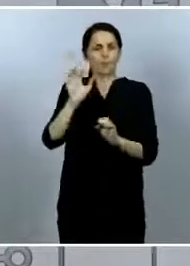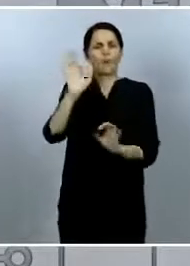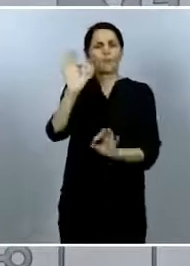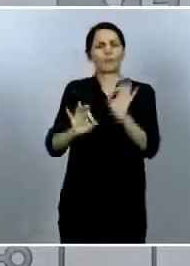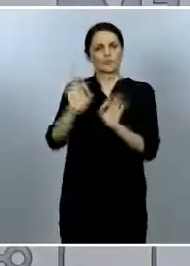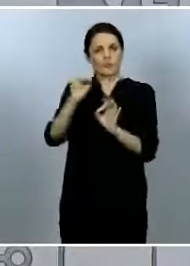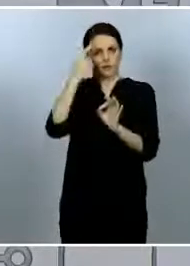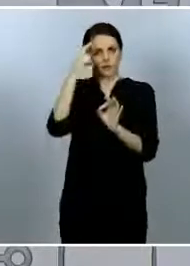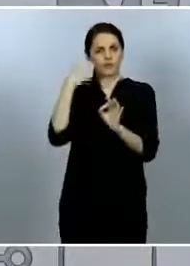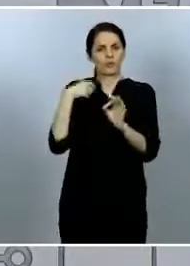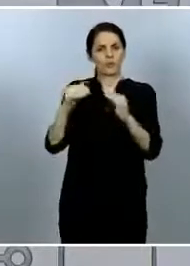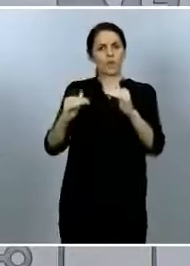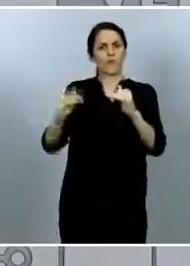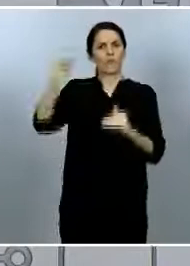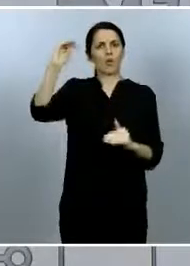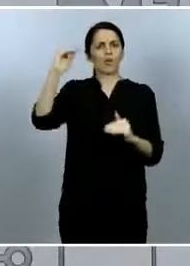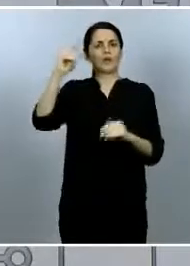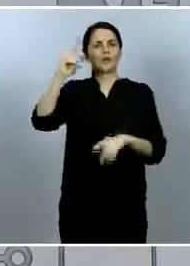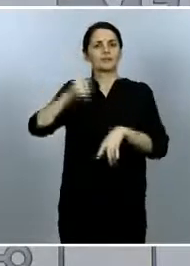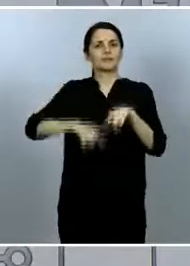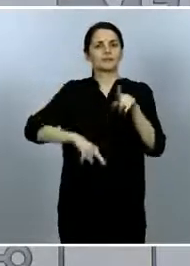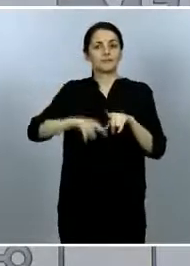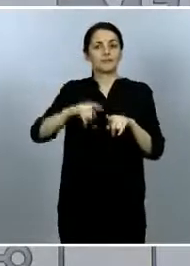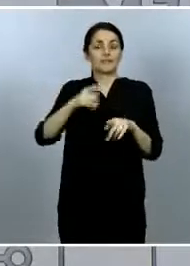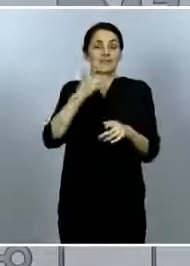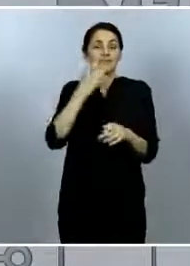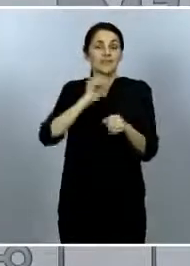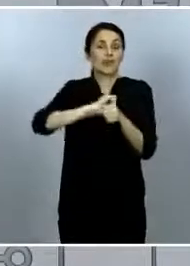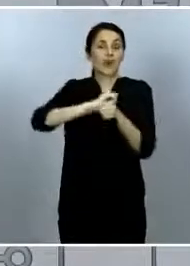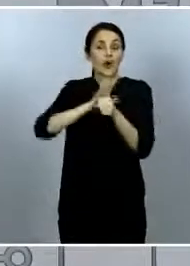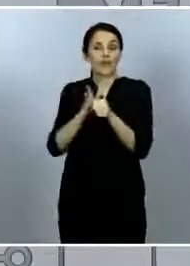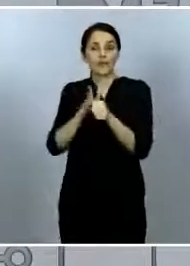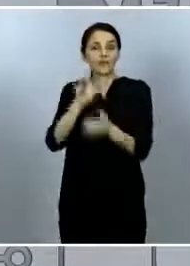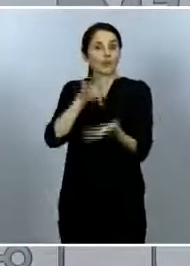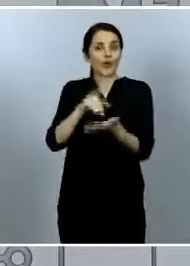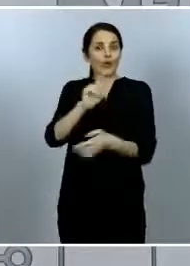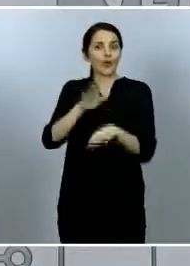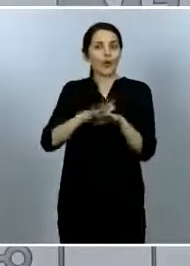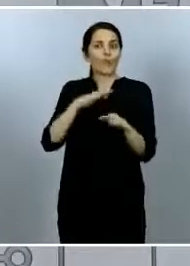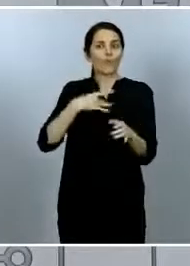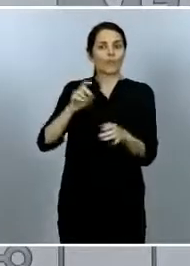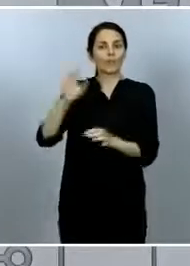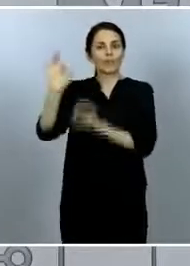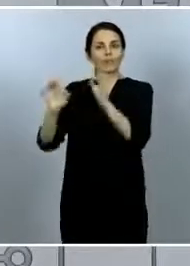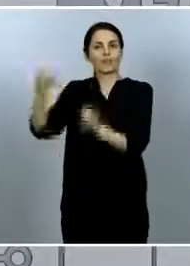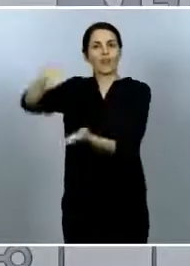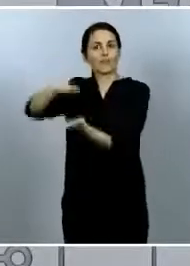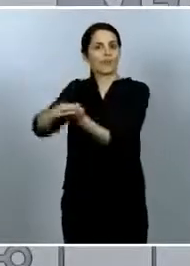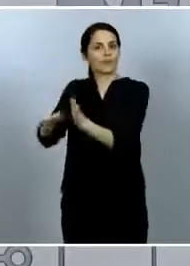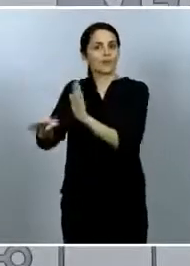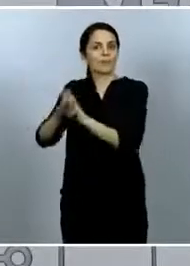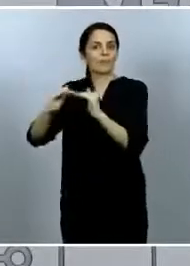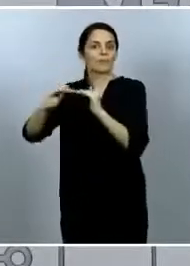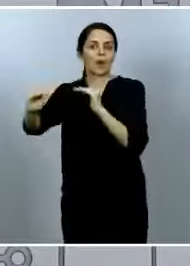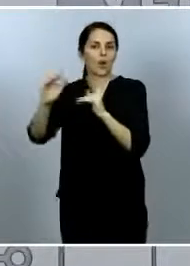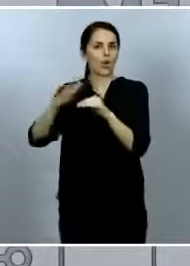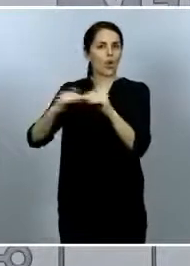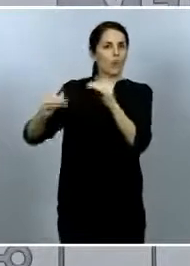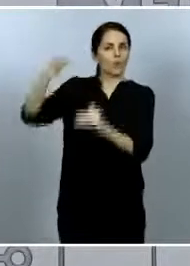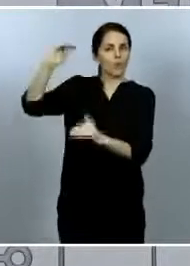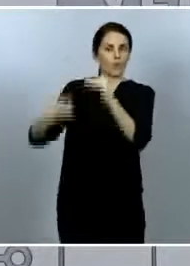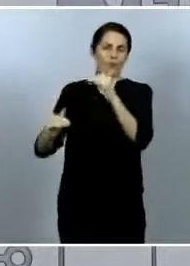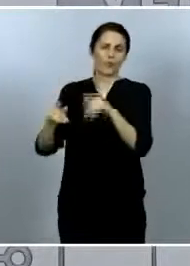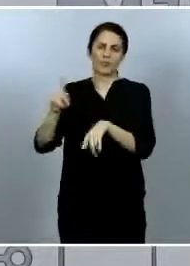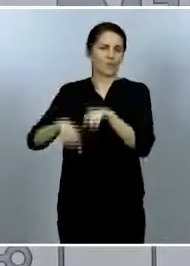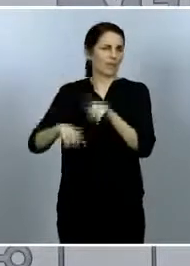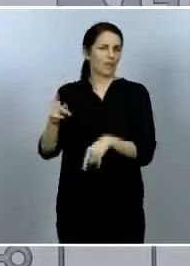si no hubiera habido la epidemia de coronavirus esa variabilidad no hubiera sido muy grande si lo hubiera habido es un número relativamente pequeño